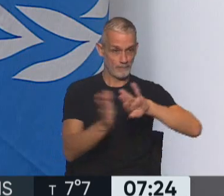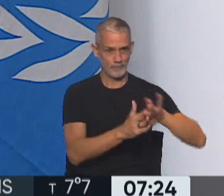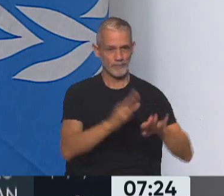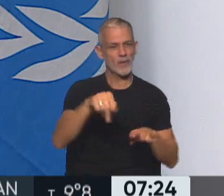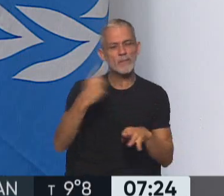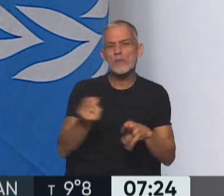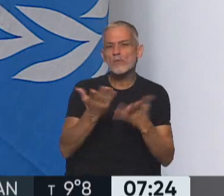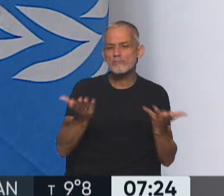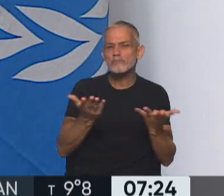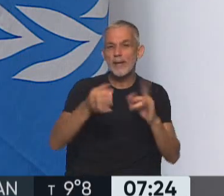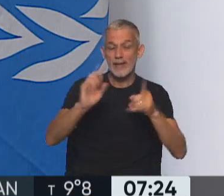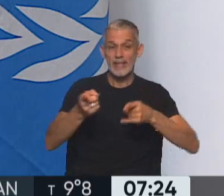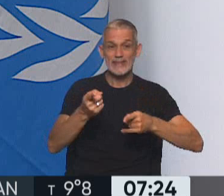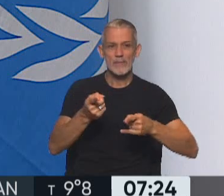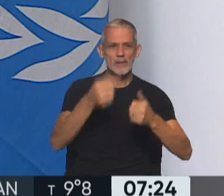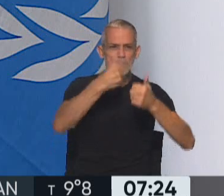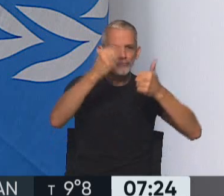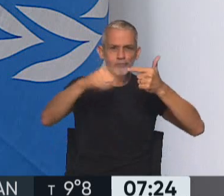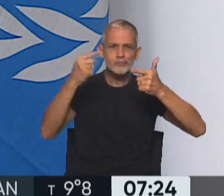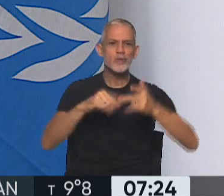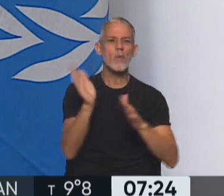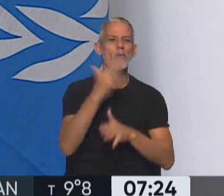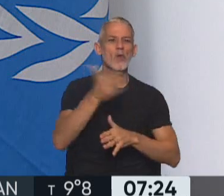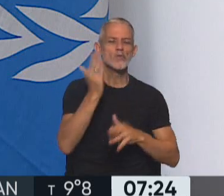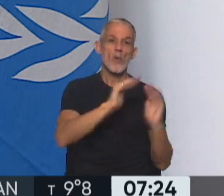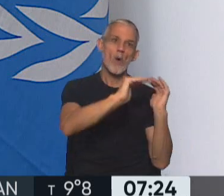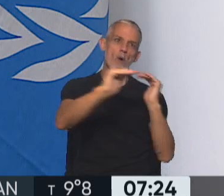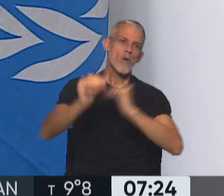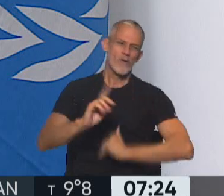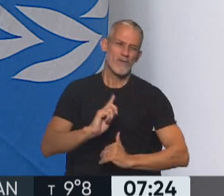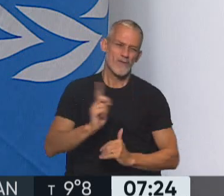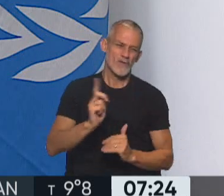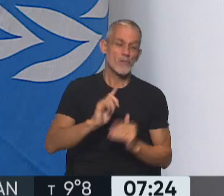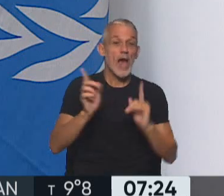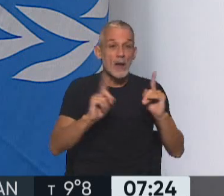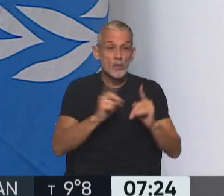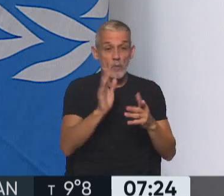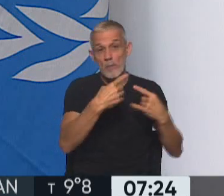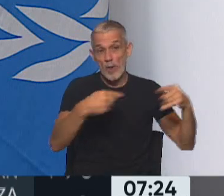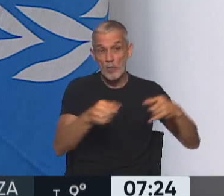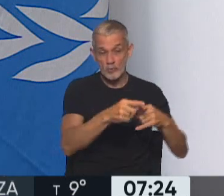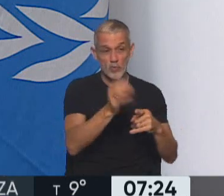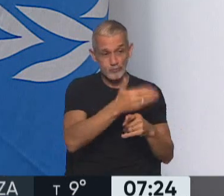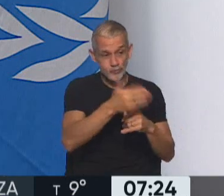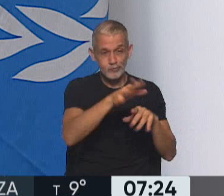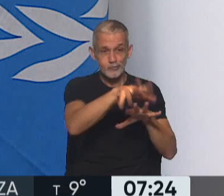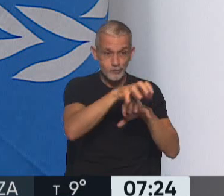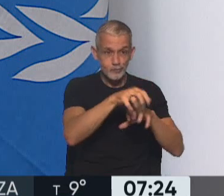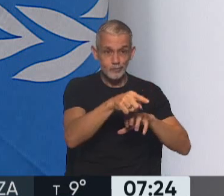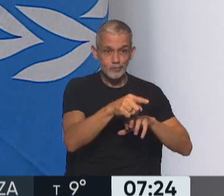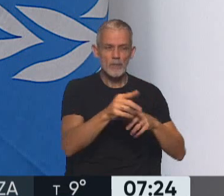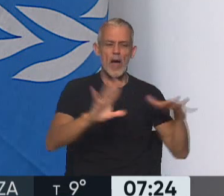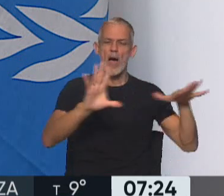muy importante diversificar la producción porque puede haber, ¿no es cierto?, algunos productos que están más